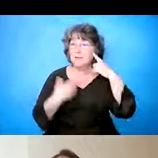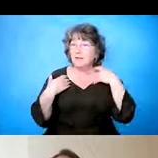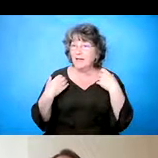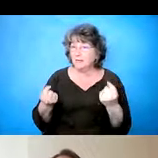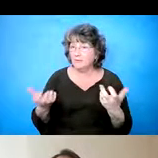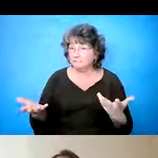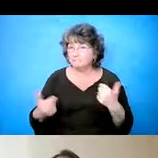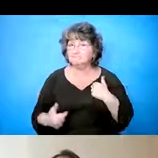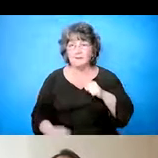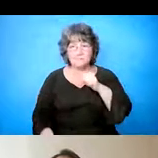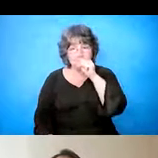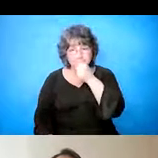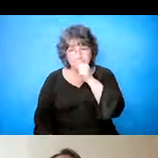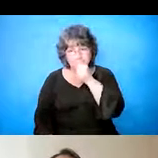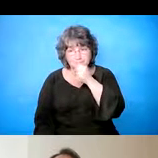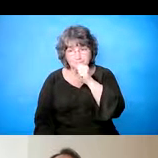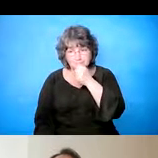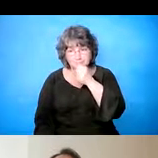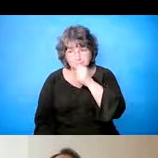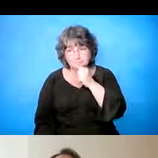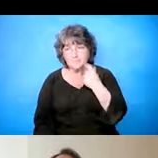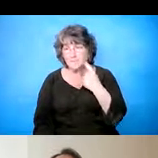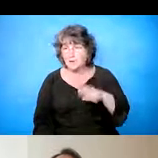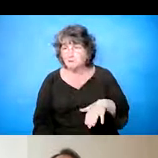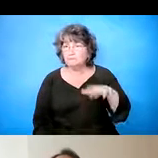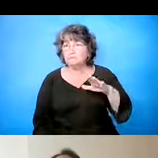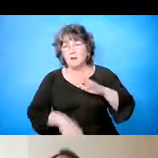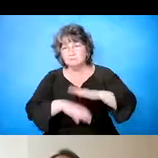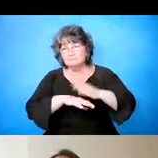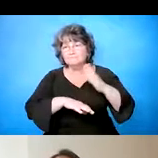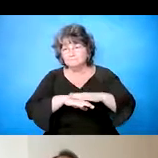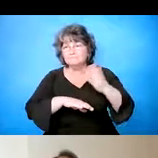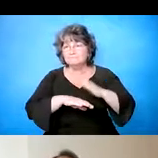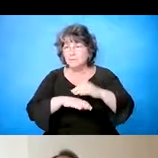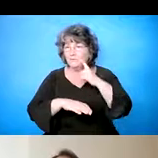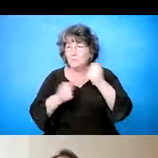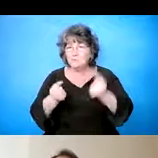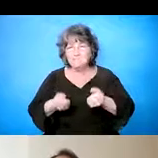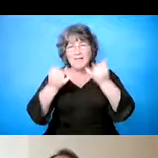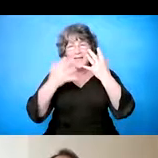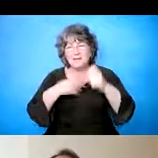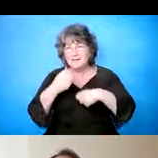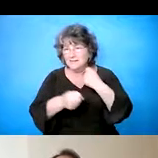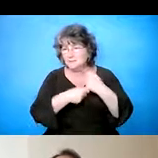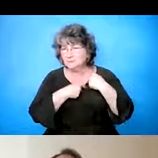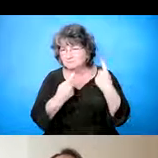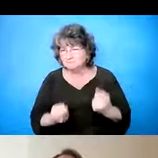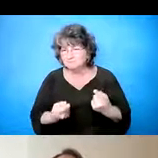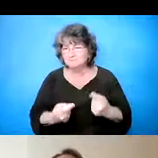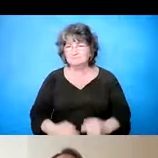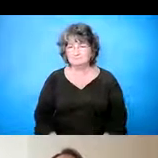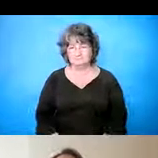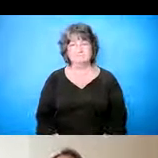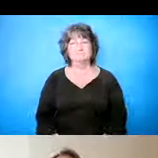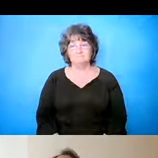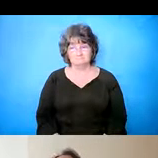al estado. Yo sí yo tengo problema de salud mental por él, eh, lo he tenido y no lo he tenido